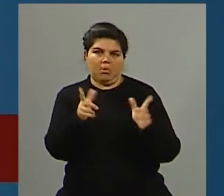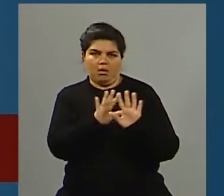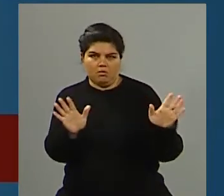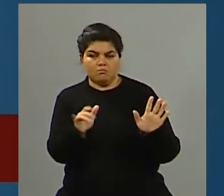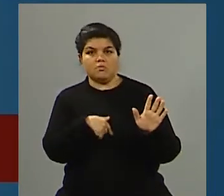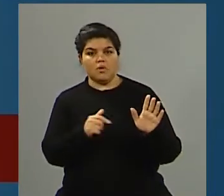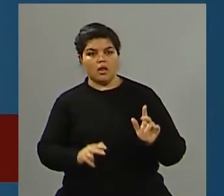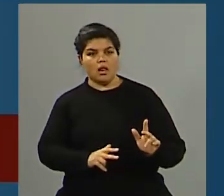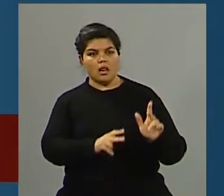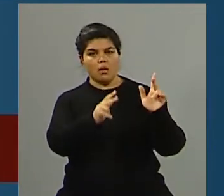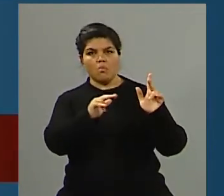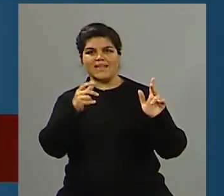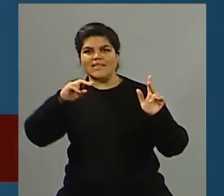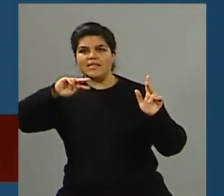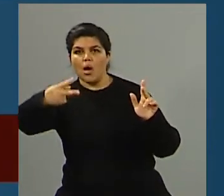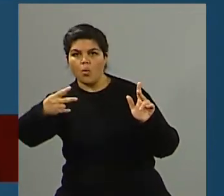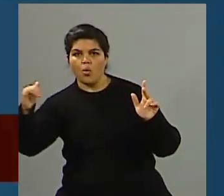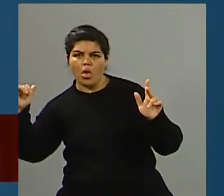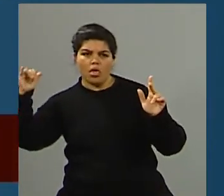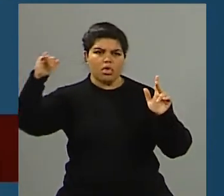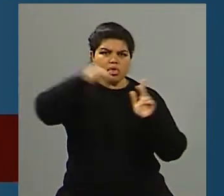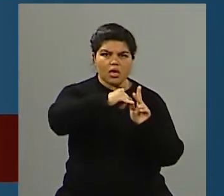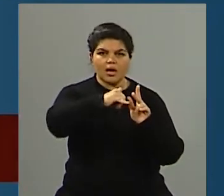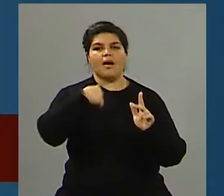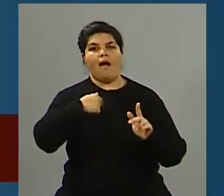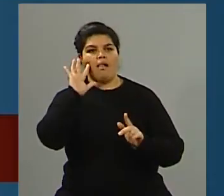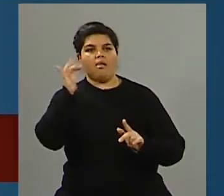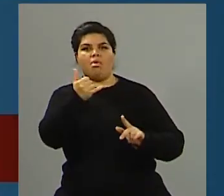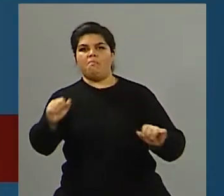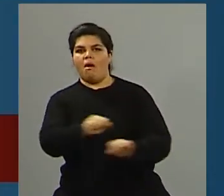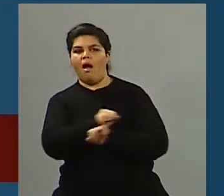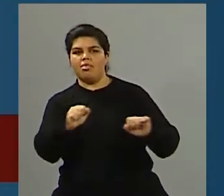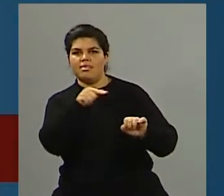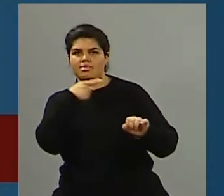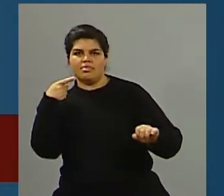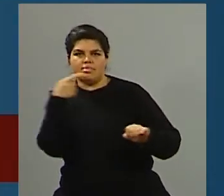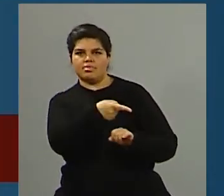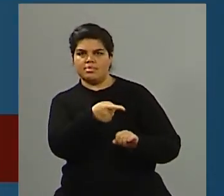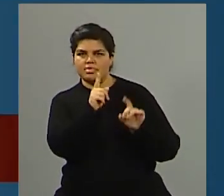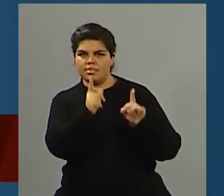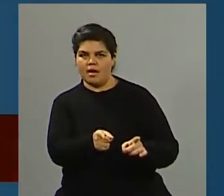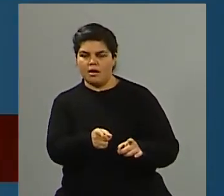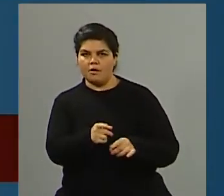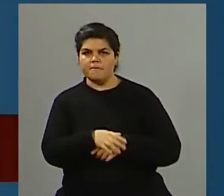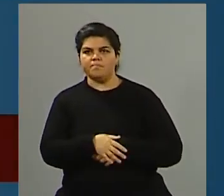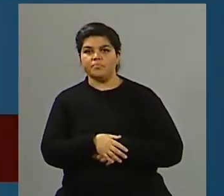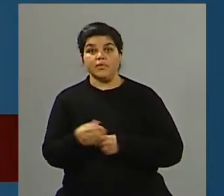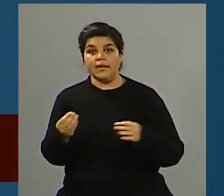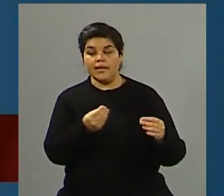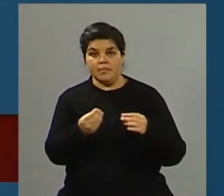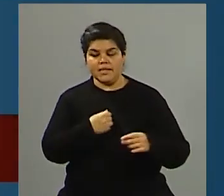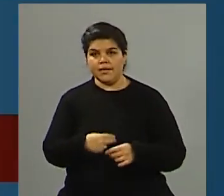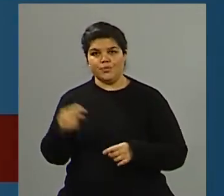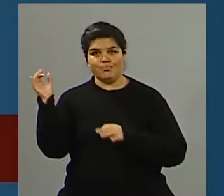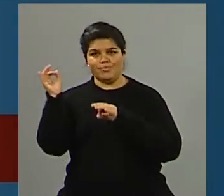ahí nos dimos cuenta que no lo atendó, pero terrorista, vos imagínate, yo llegué acá el 11 de enero y lo primero que hice fue justamente ir a una plataforma que habían